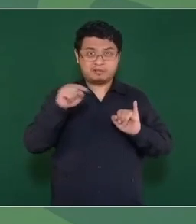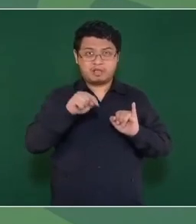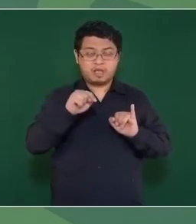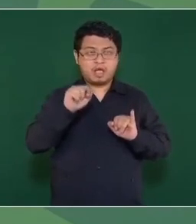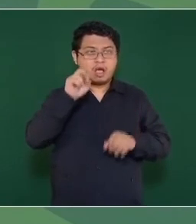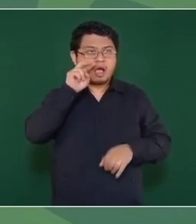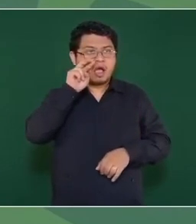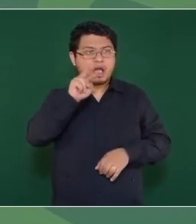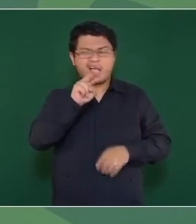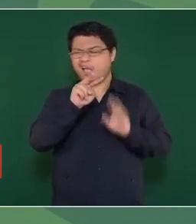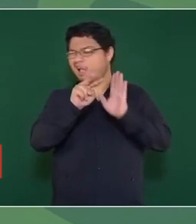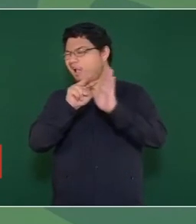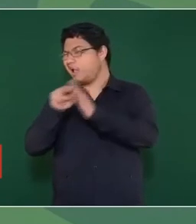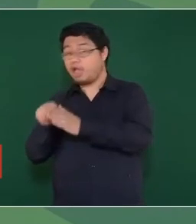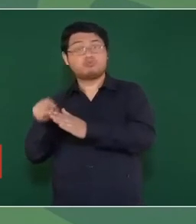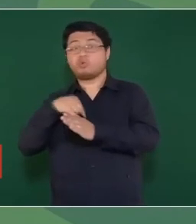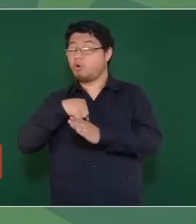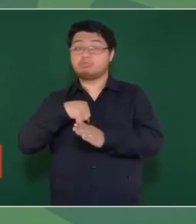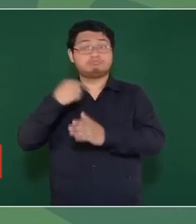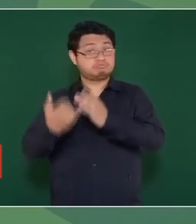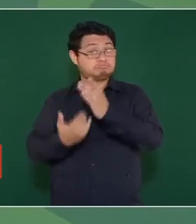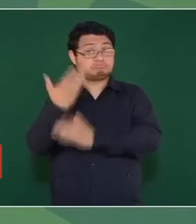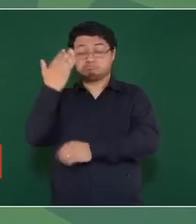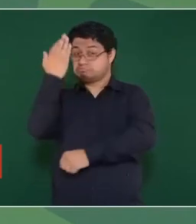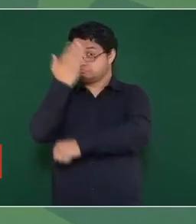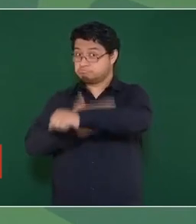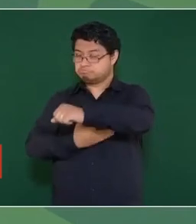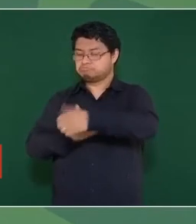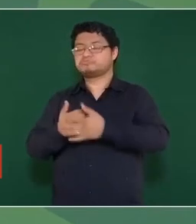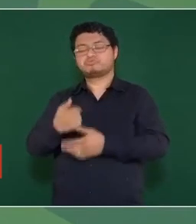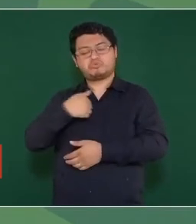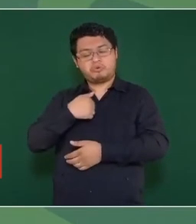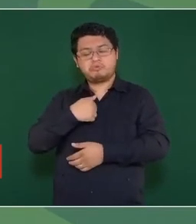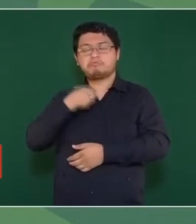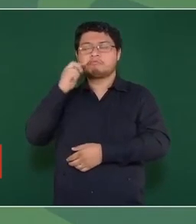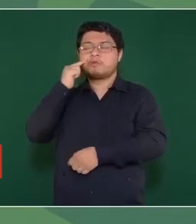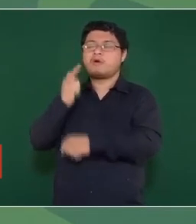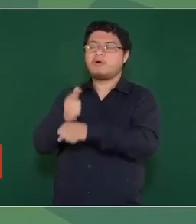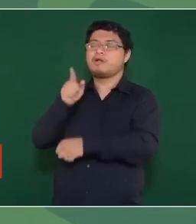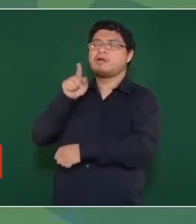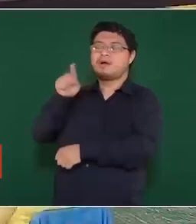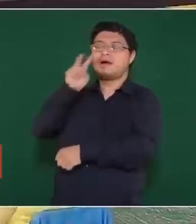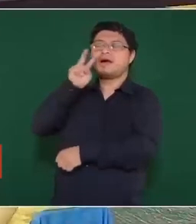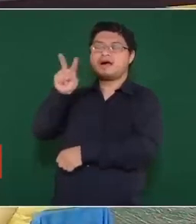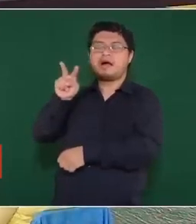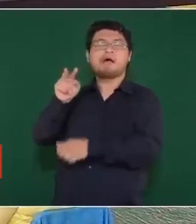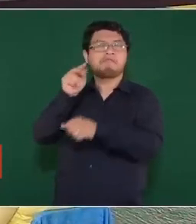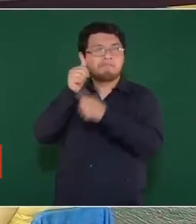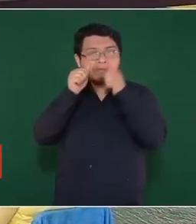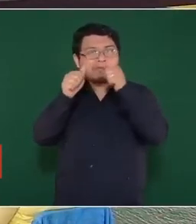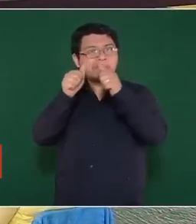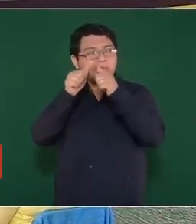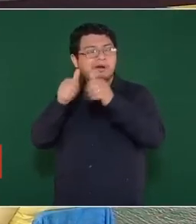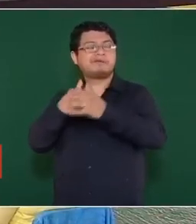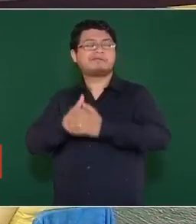veces, en la mañana y en la tarde. Romeo, Inyabilmesh. Te amo. Gracias.